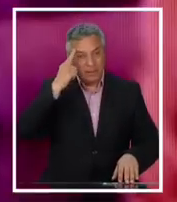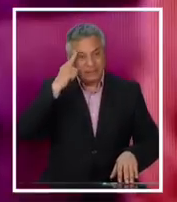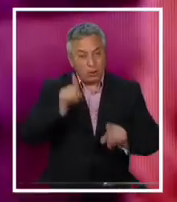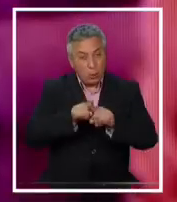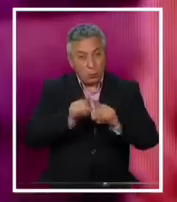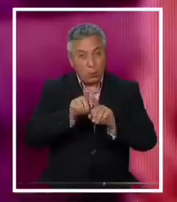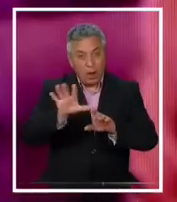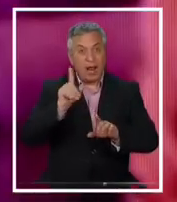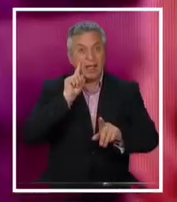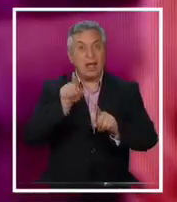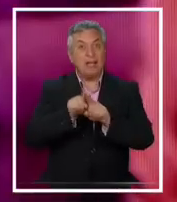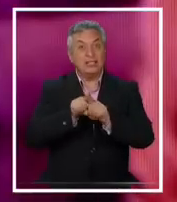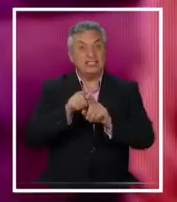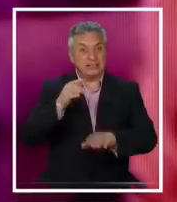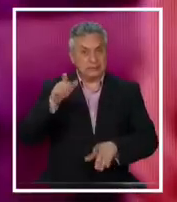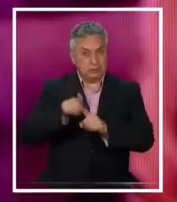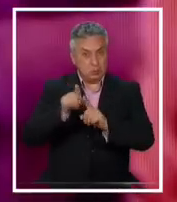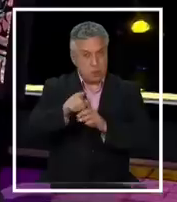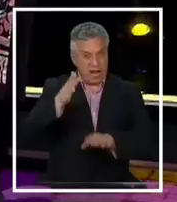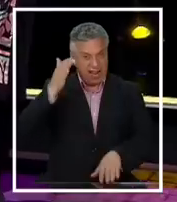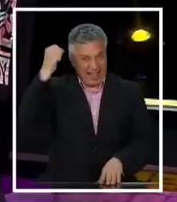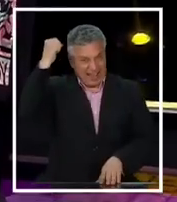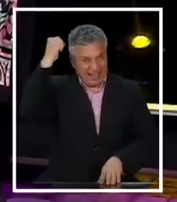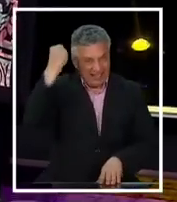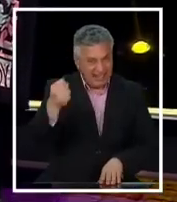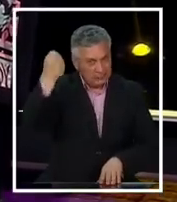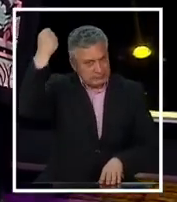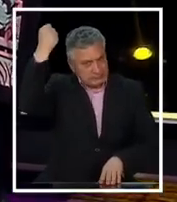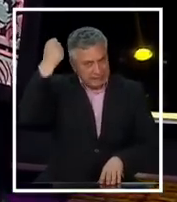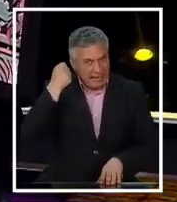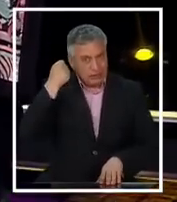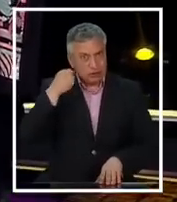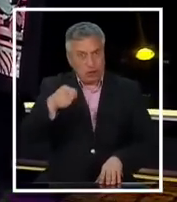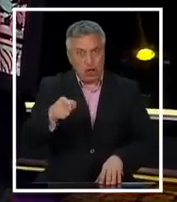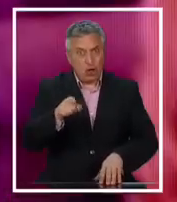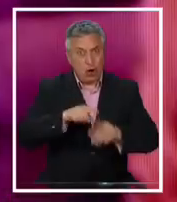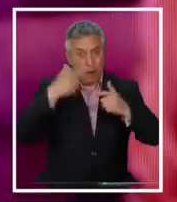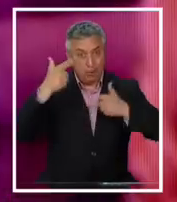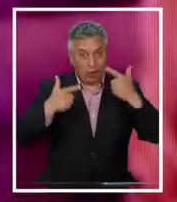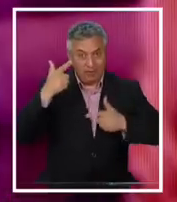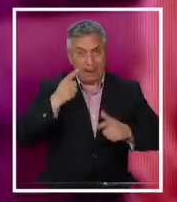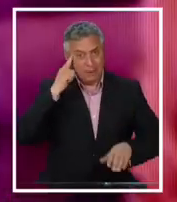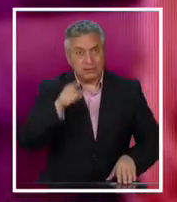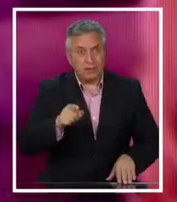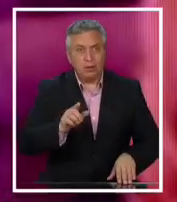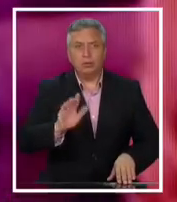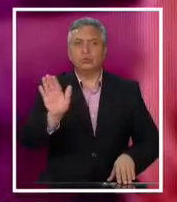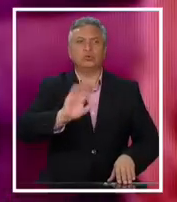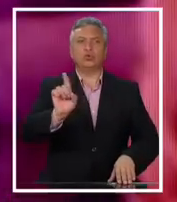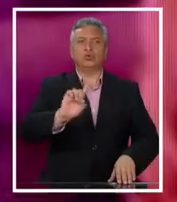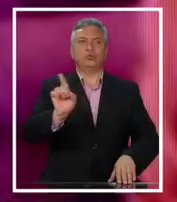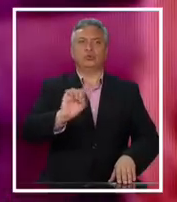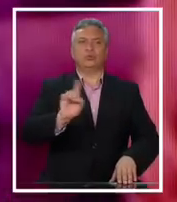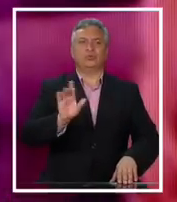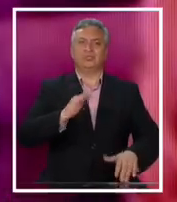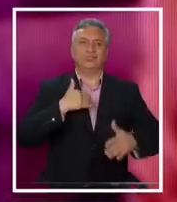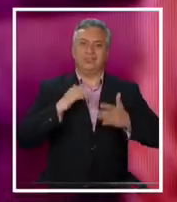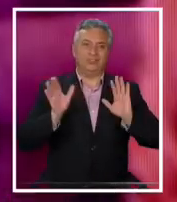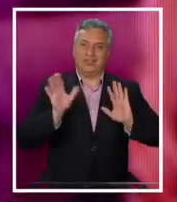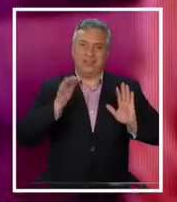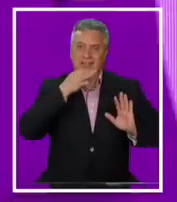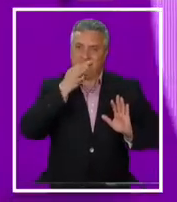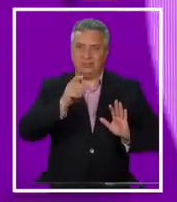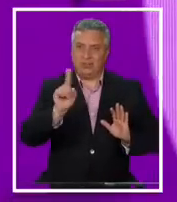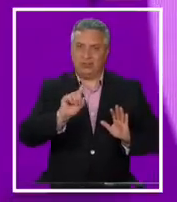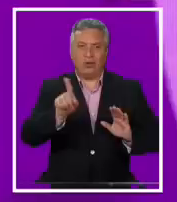política allí? Yo no me arrogaría calificar a la gente de esa manera. ¿Y siguen siendo de